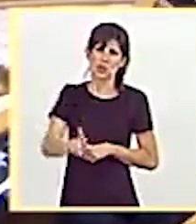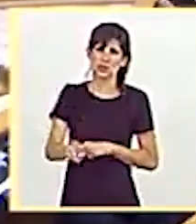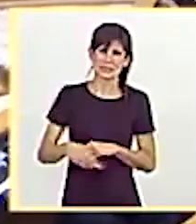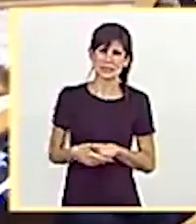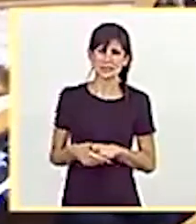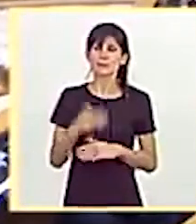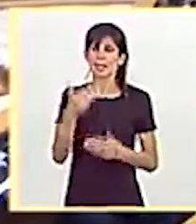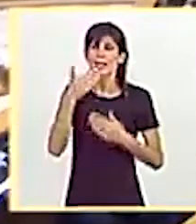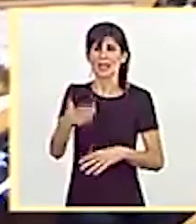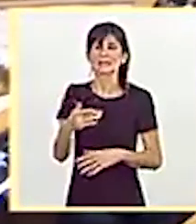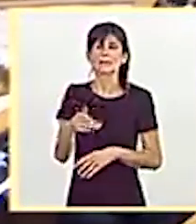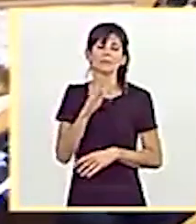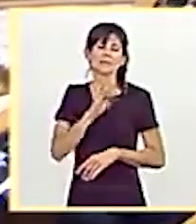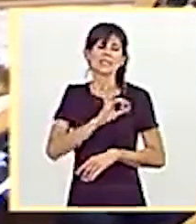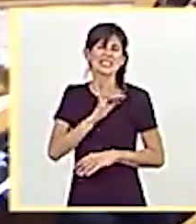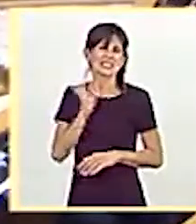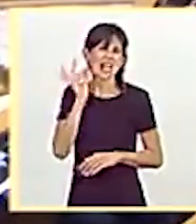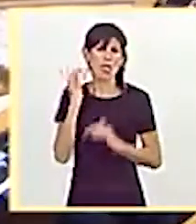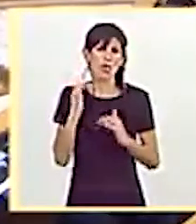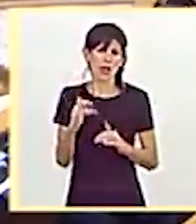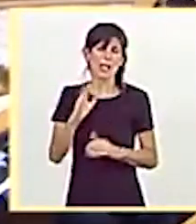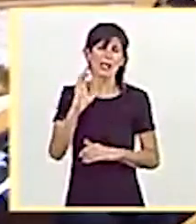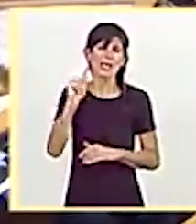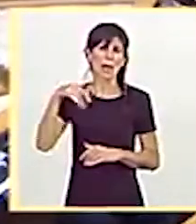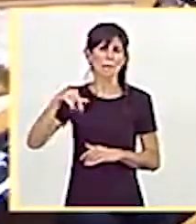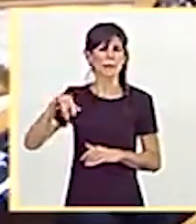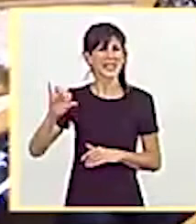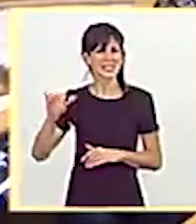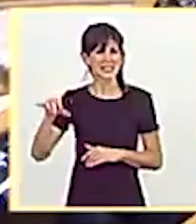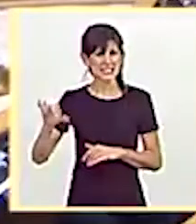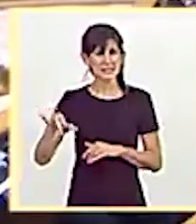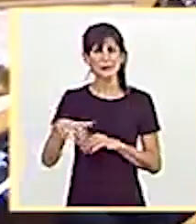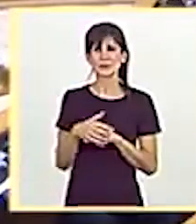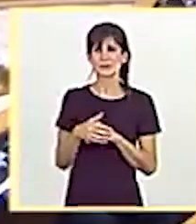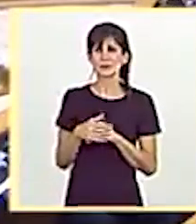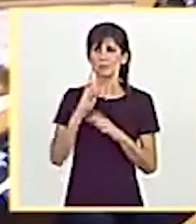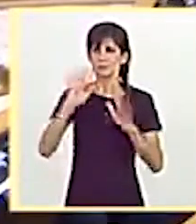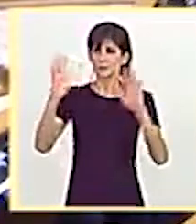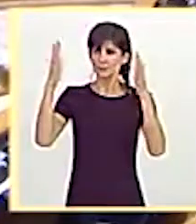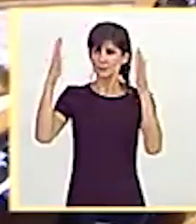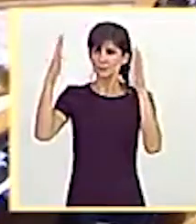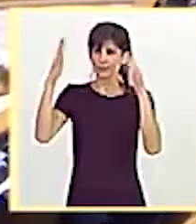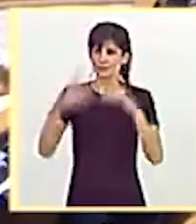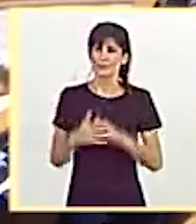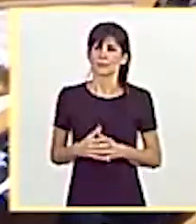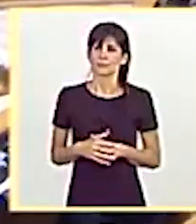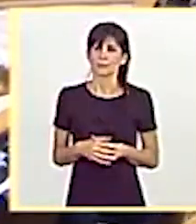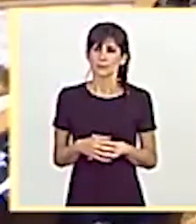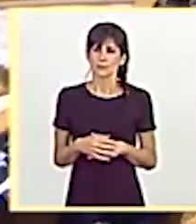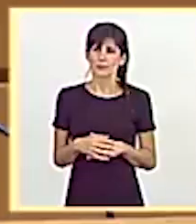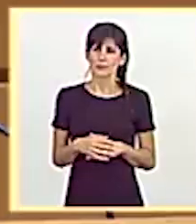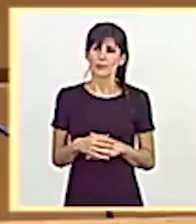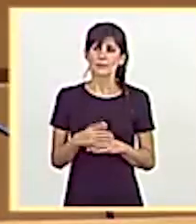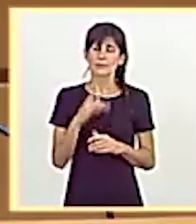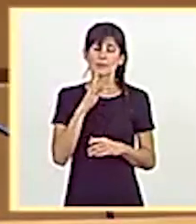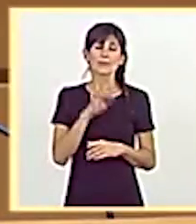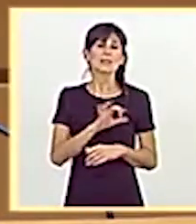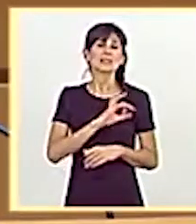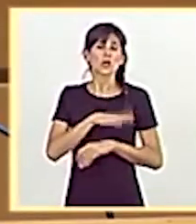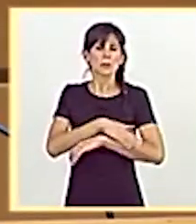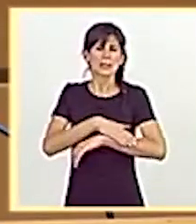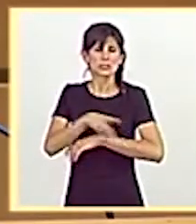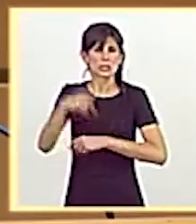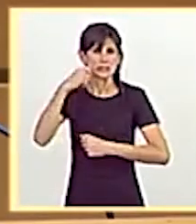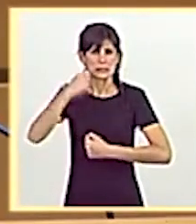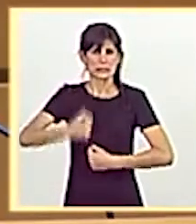señoría.